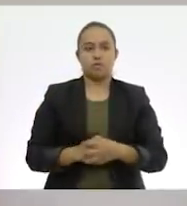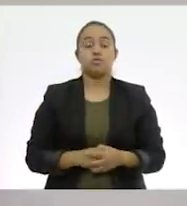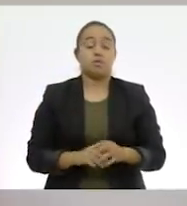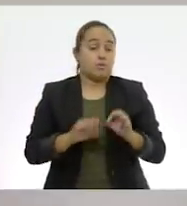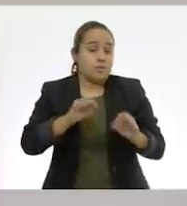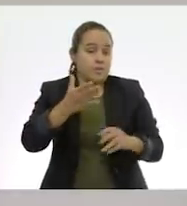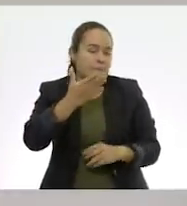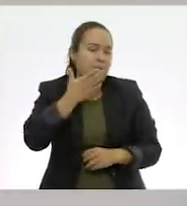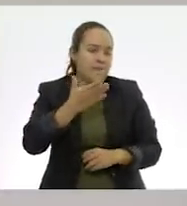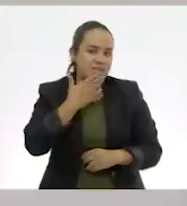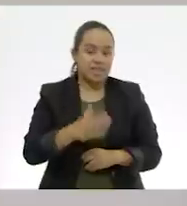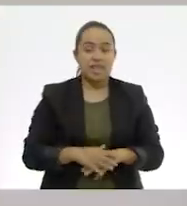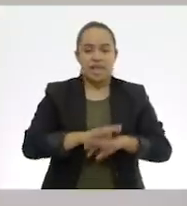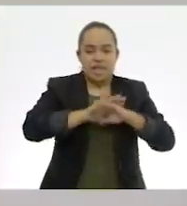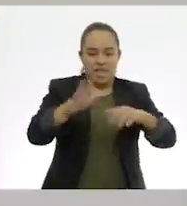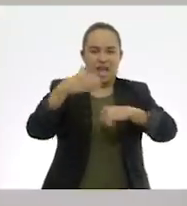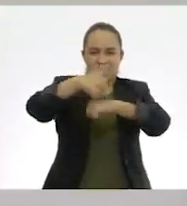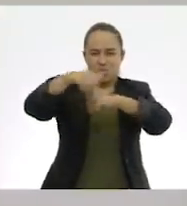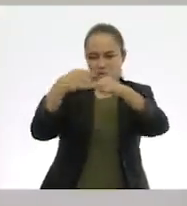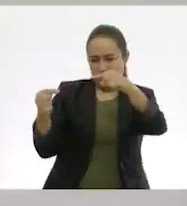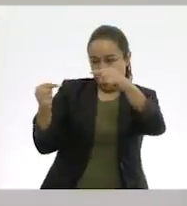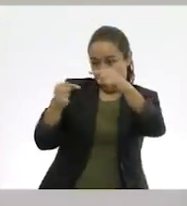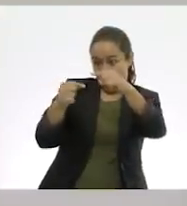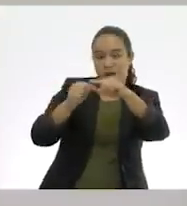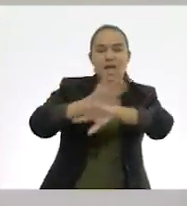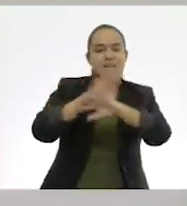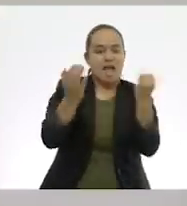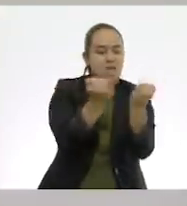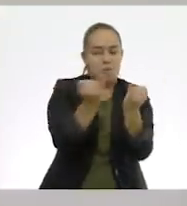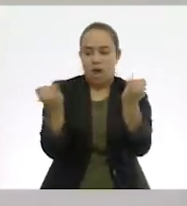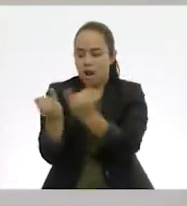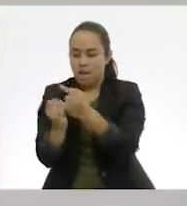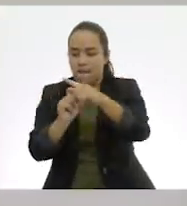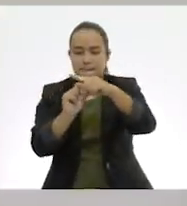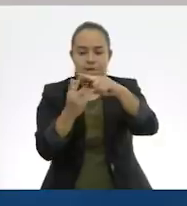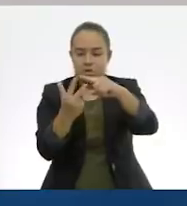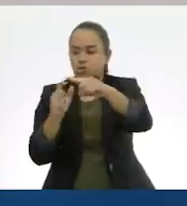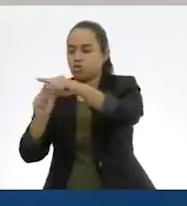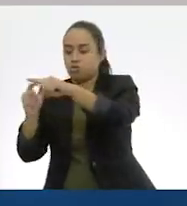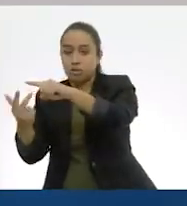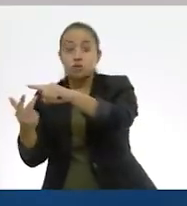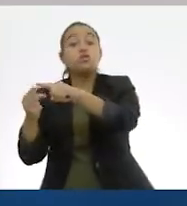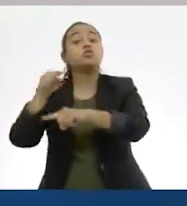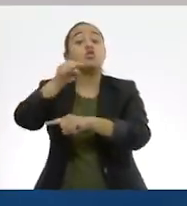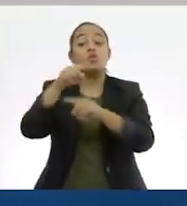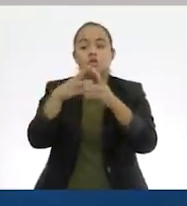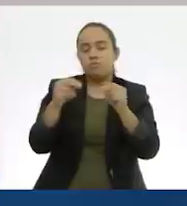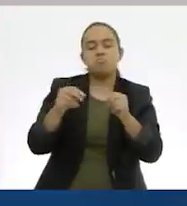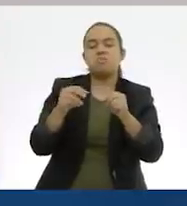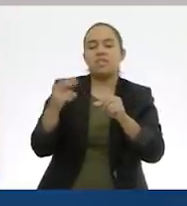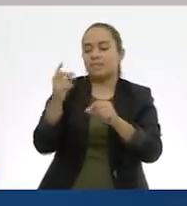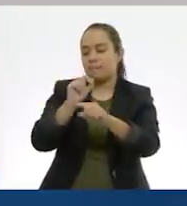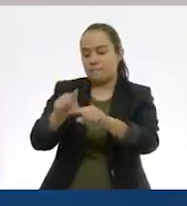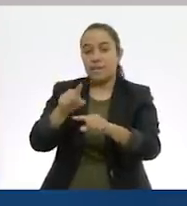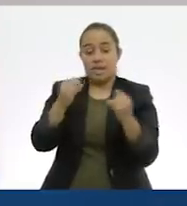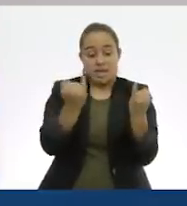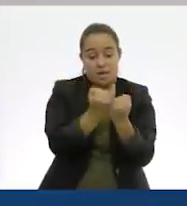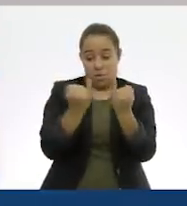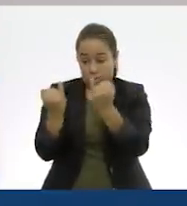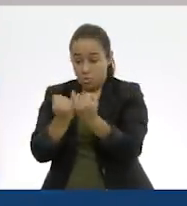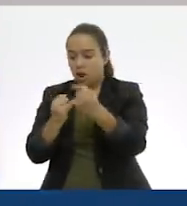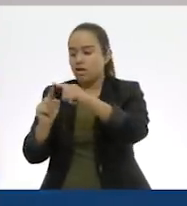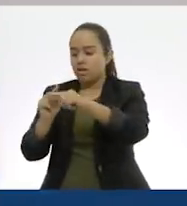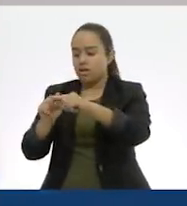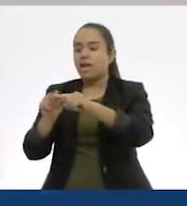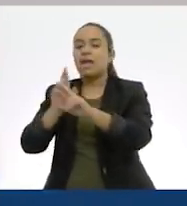Perfecto. Ya igualamos los denominadores. Ya no tenemos problema para resolverla. Sabemos que cuando el denominador es el